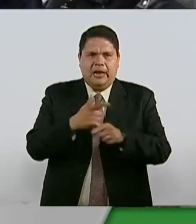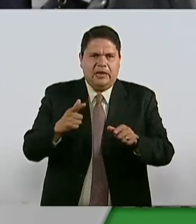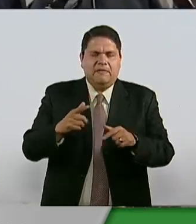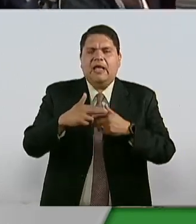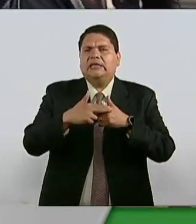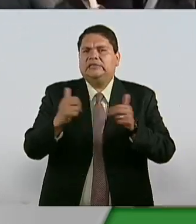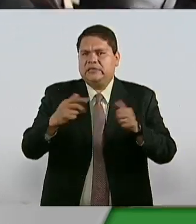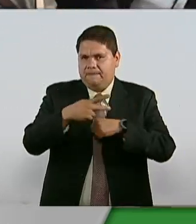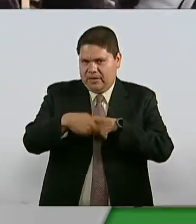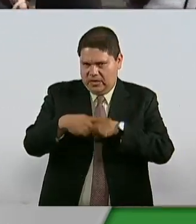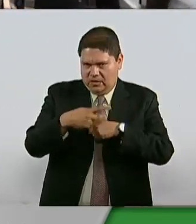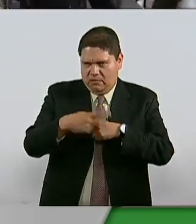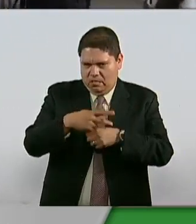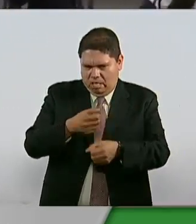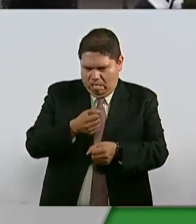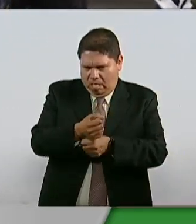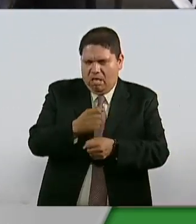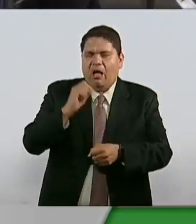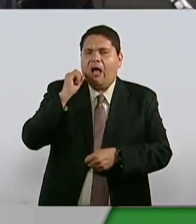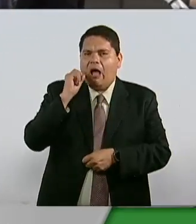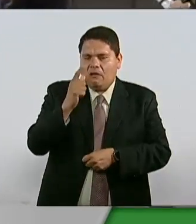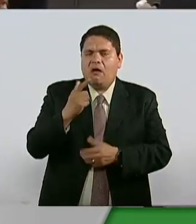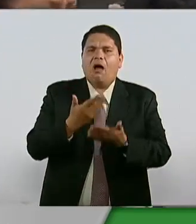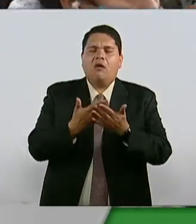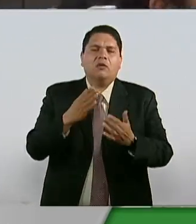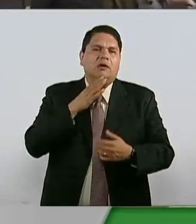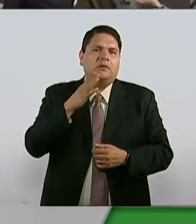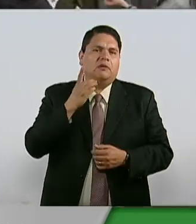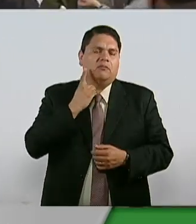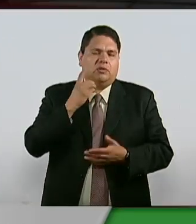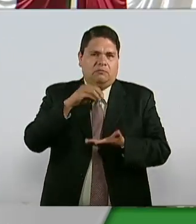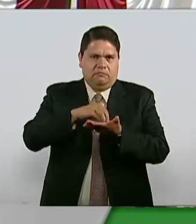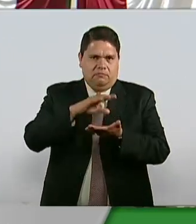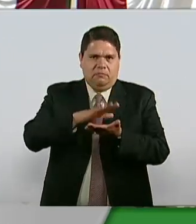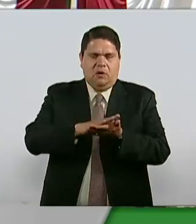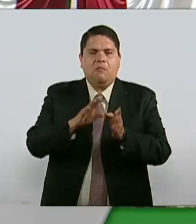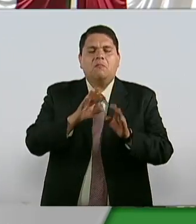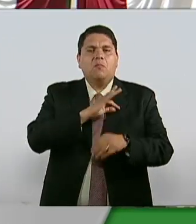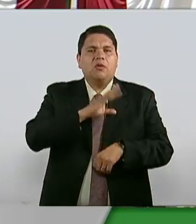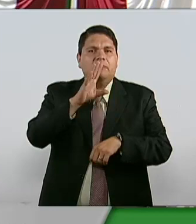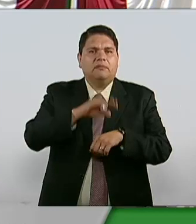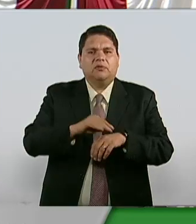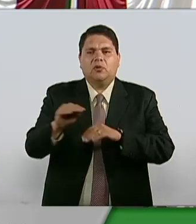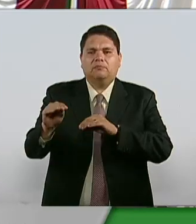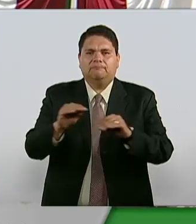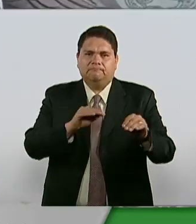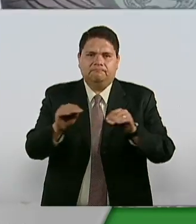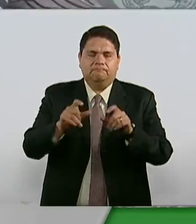riesgo de que sean violentadas, que la Cámara de Diputados aprobó reformas para su movilidad segura.